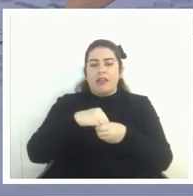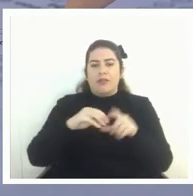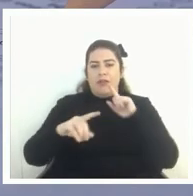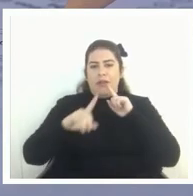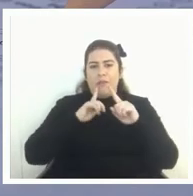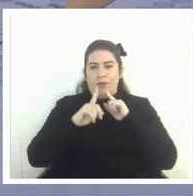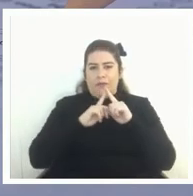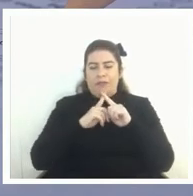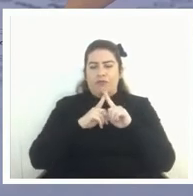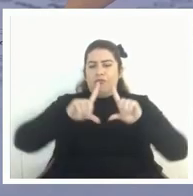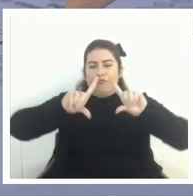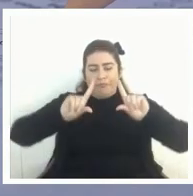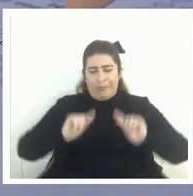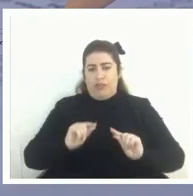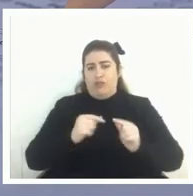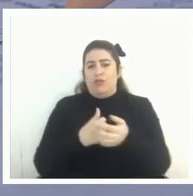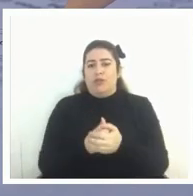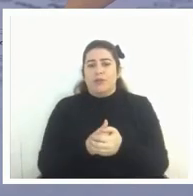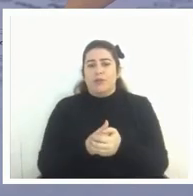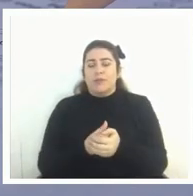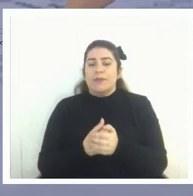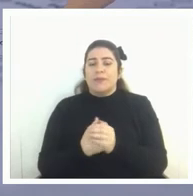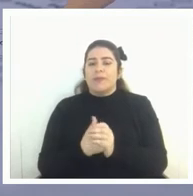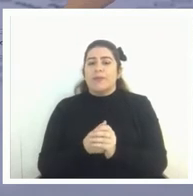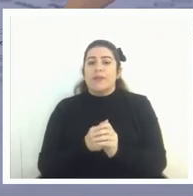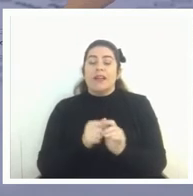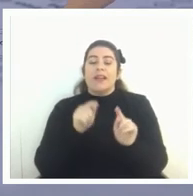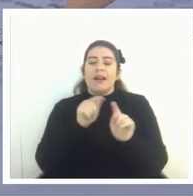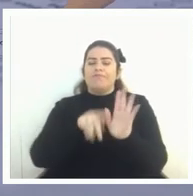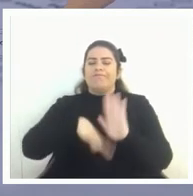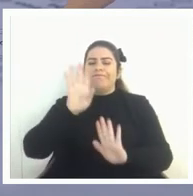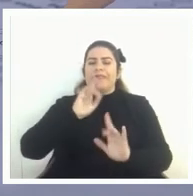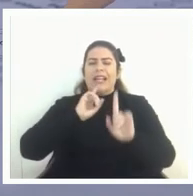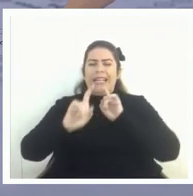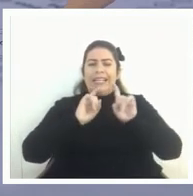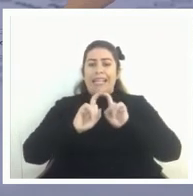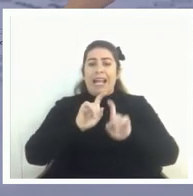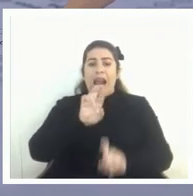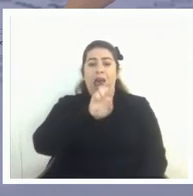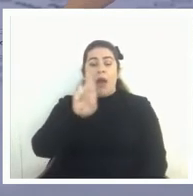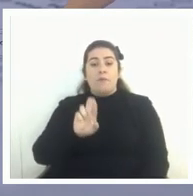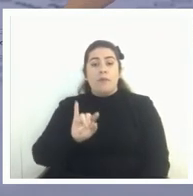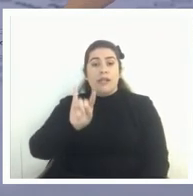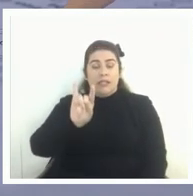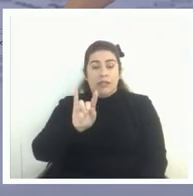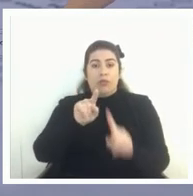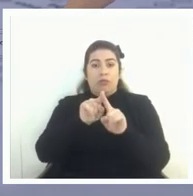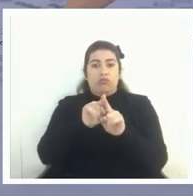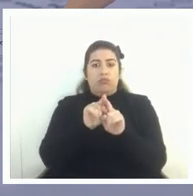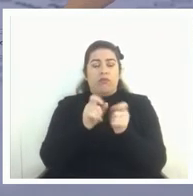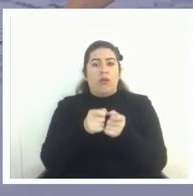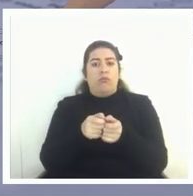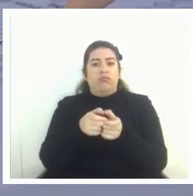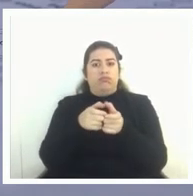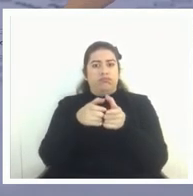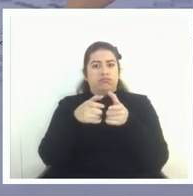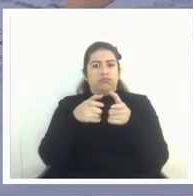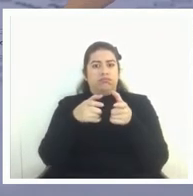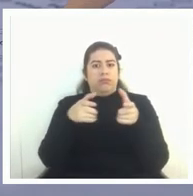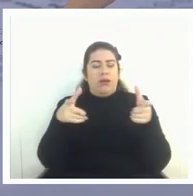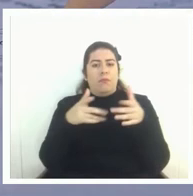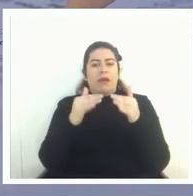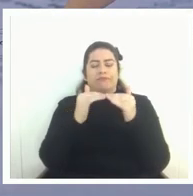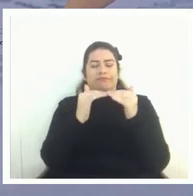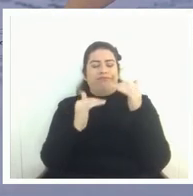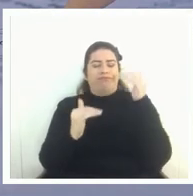de alguna manera la principal crítica a la PSU que tenía que ver con su expansión de las brechas socioeconómicas